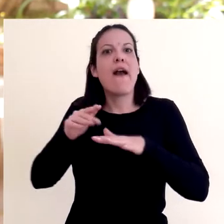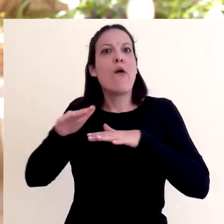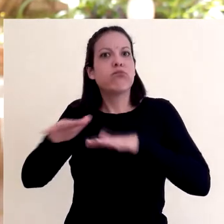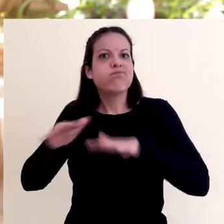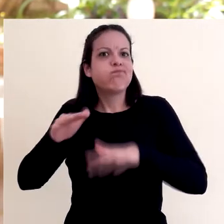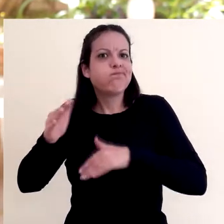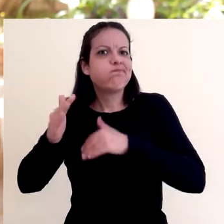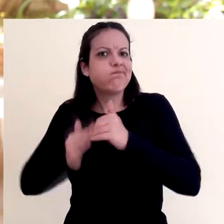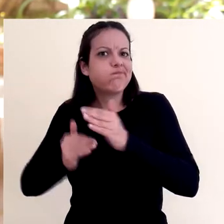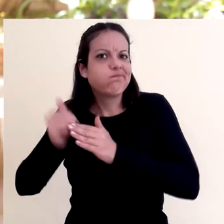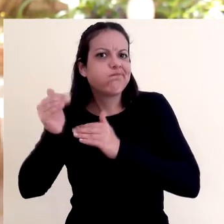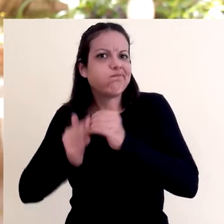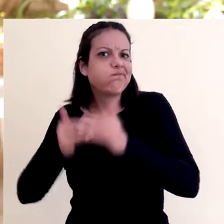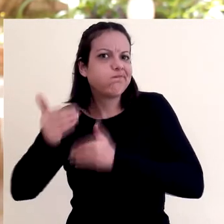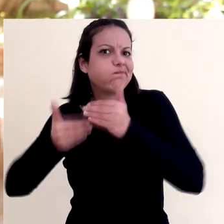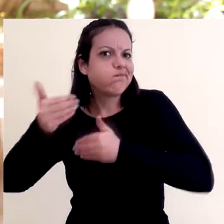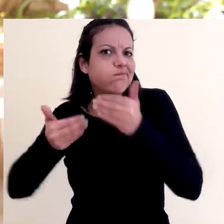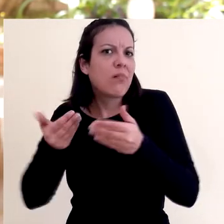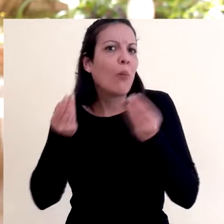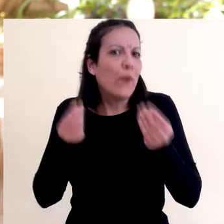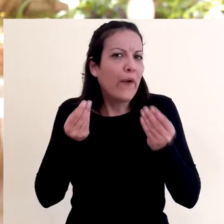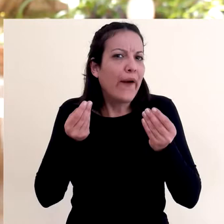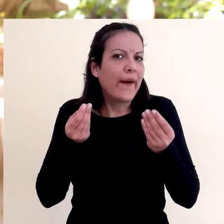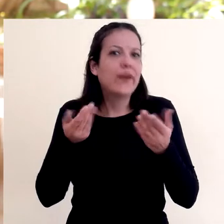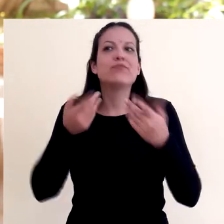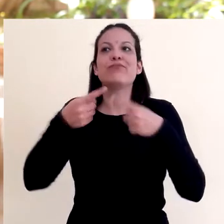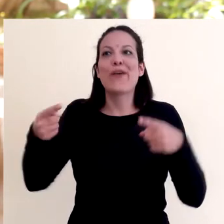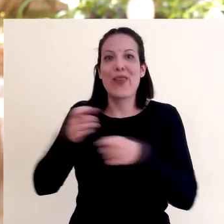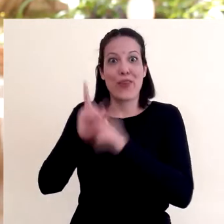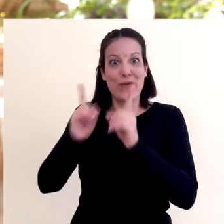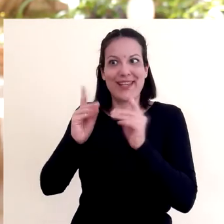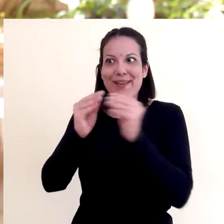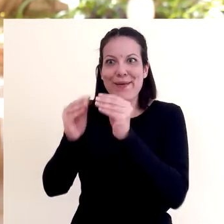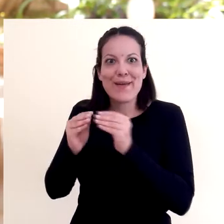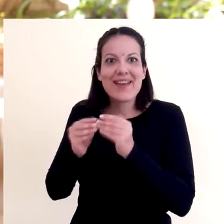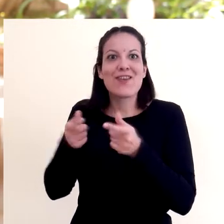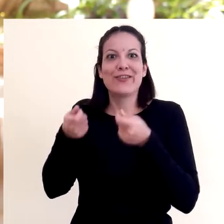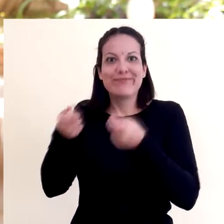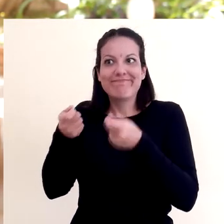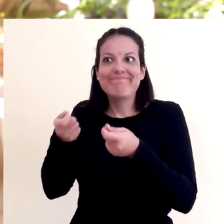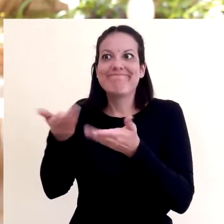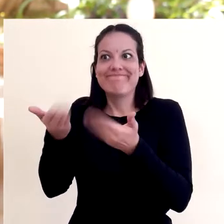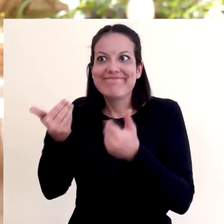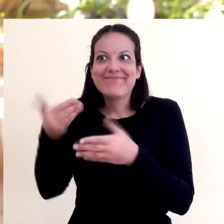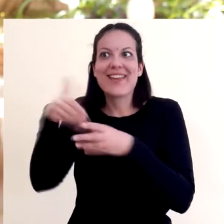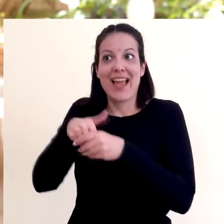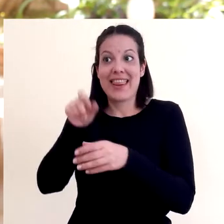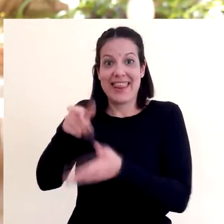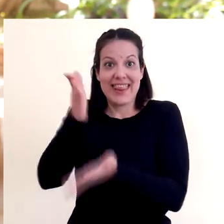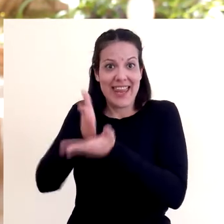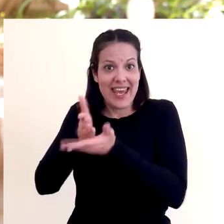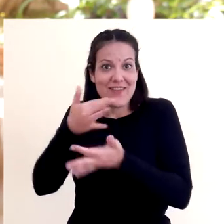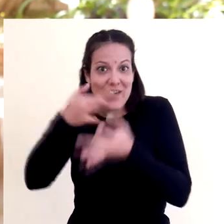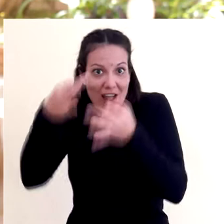con esto que planteamos de poder motivar y contagiar a otros docentes a garantizar ese derecho.